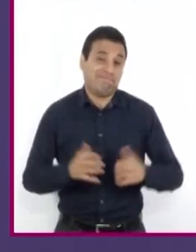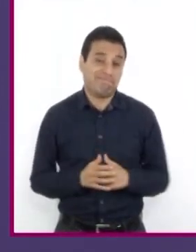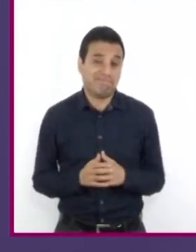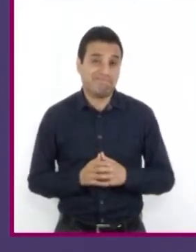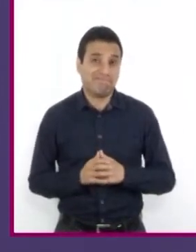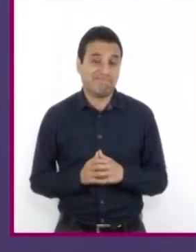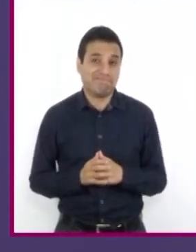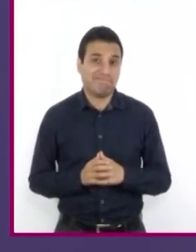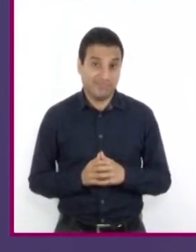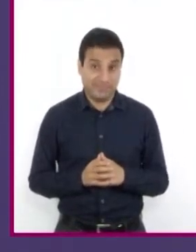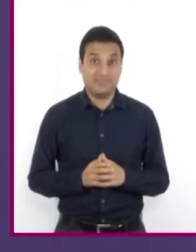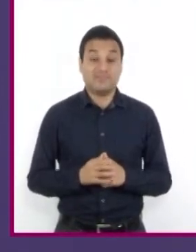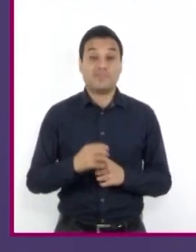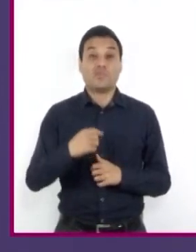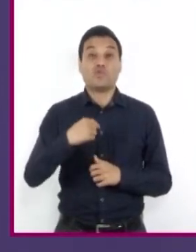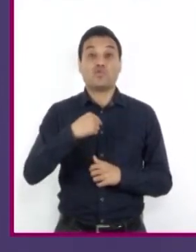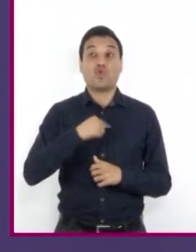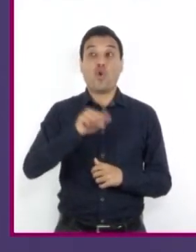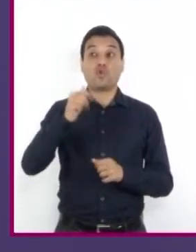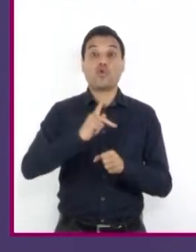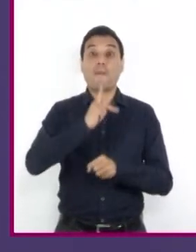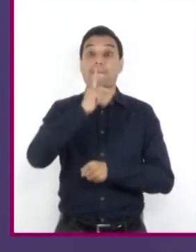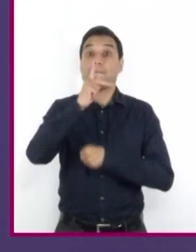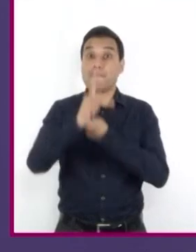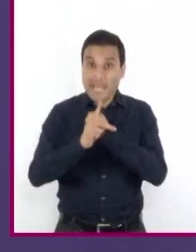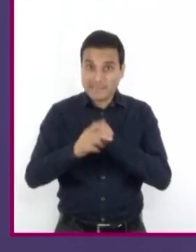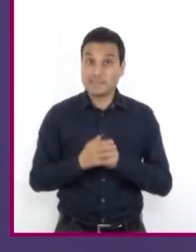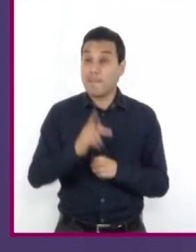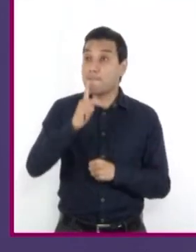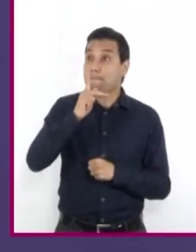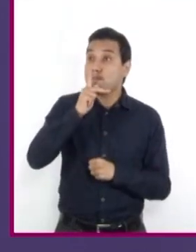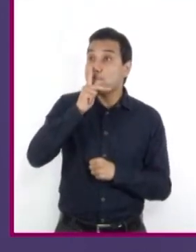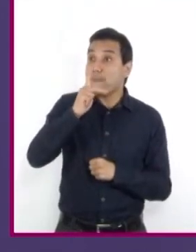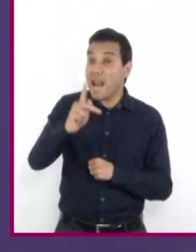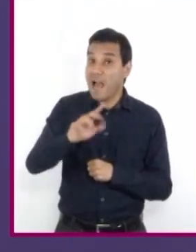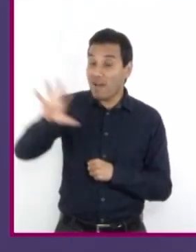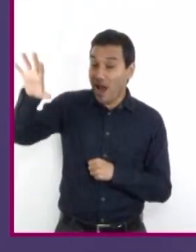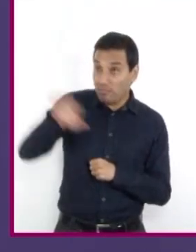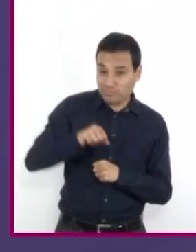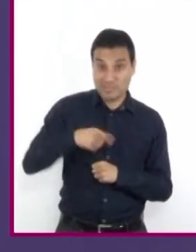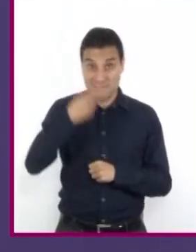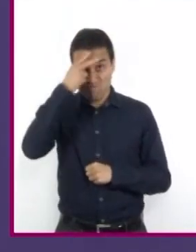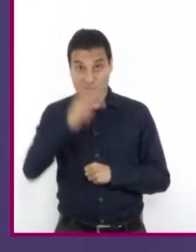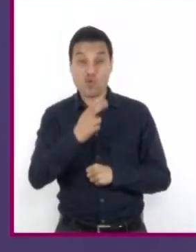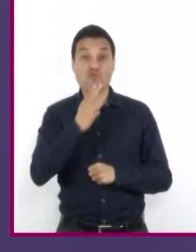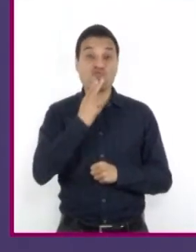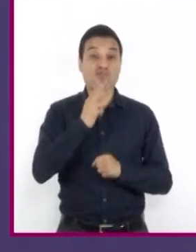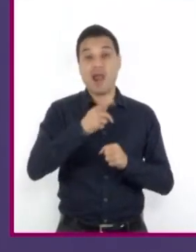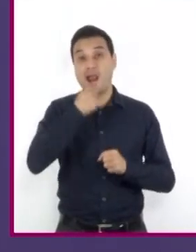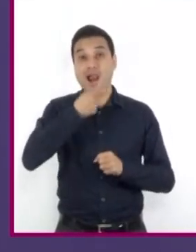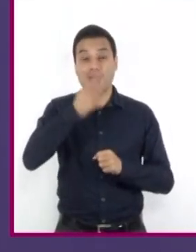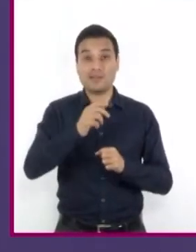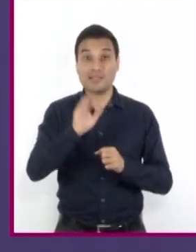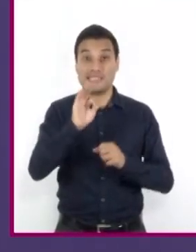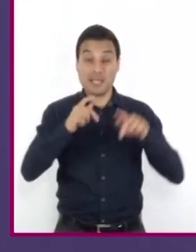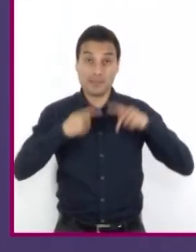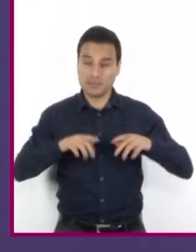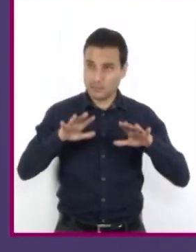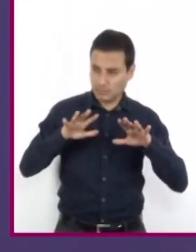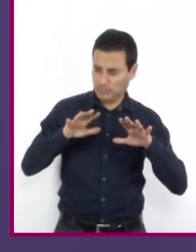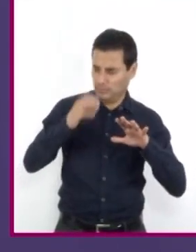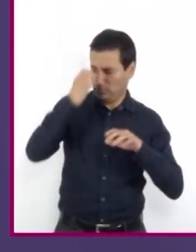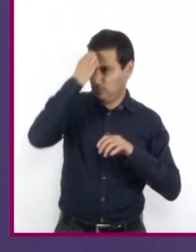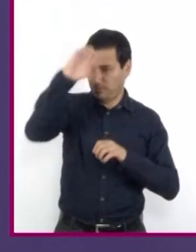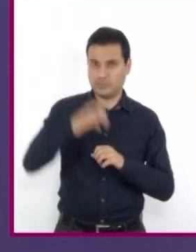nosotros emplear expresiones de otro país dentro de nuestro contexto, pero al mismo tiempo ya hemos hecho parte de nuestro lenguaje